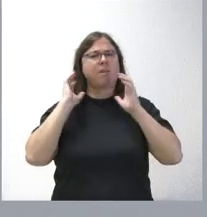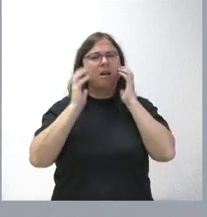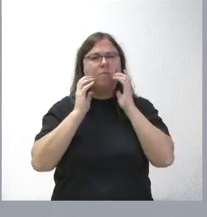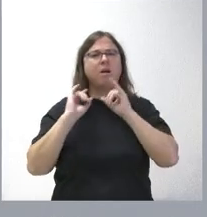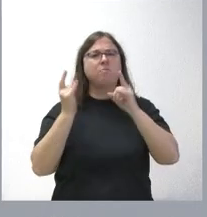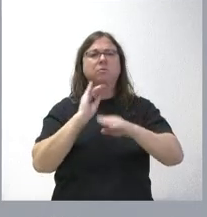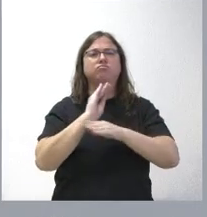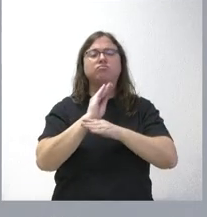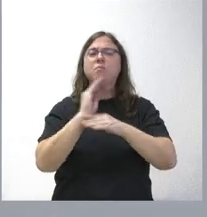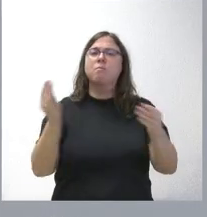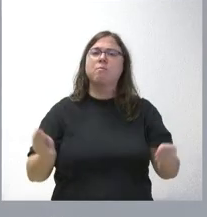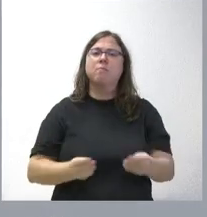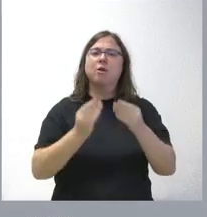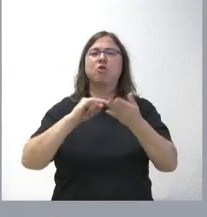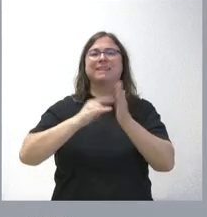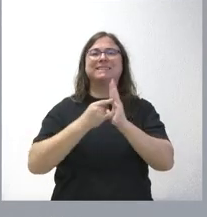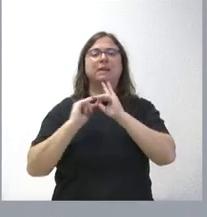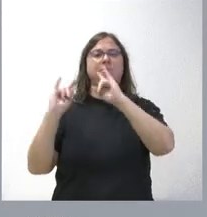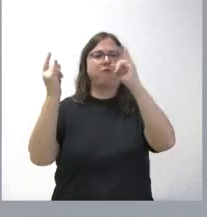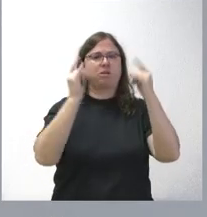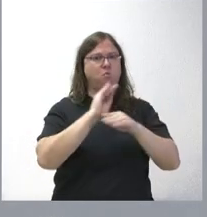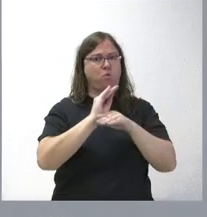persistencia y mejora de los sistemas forestales.